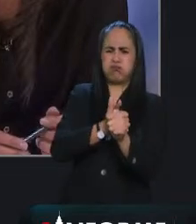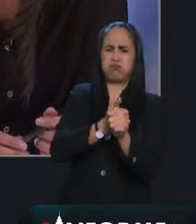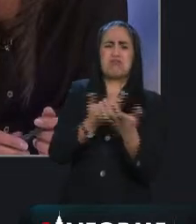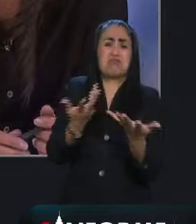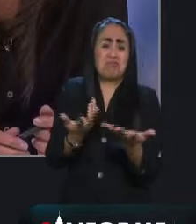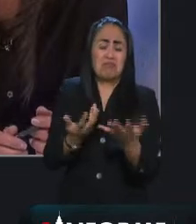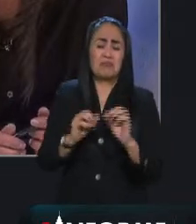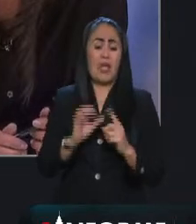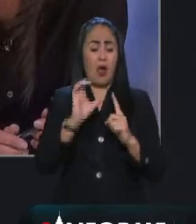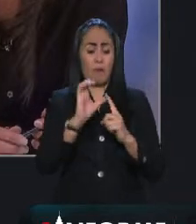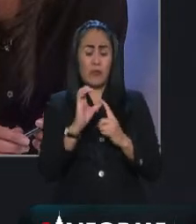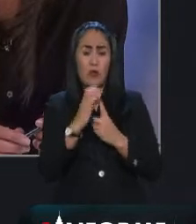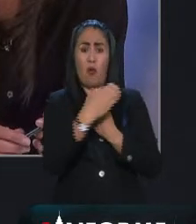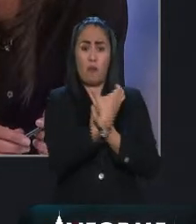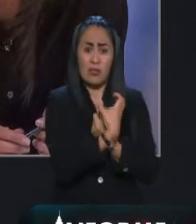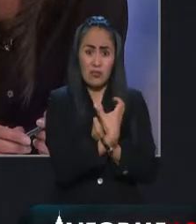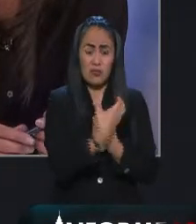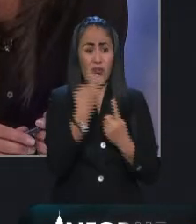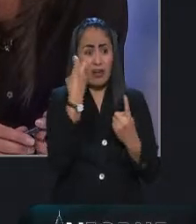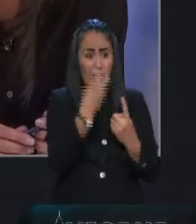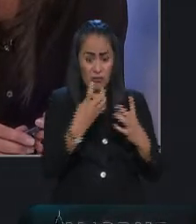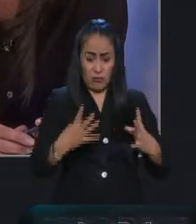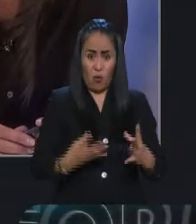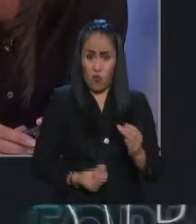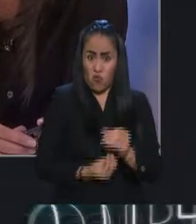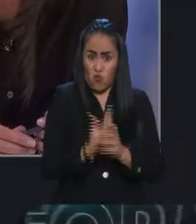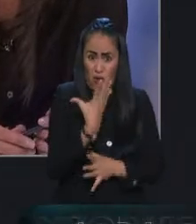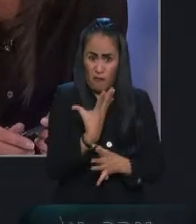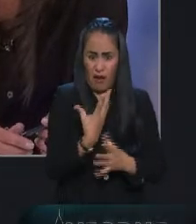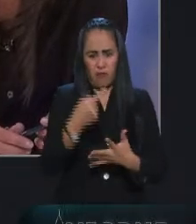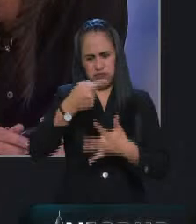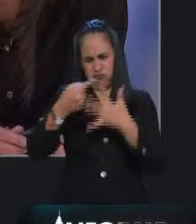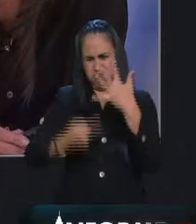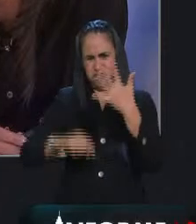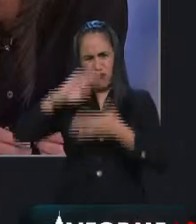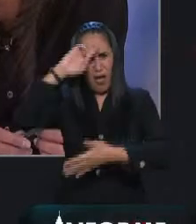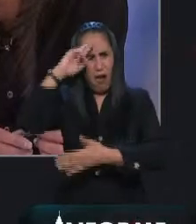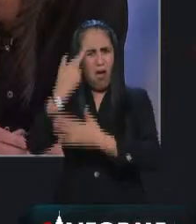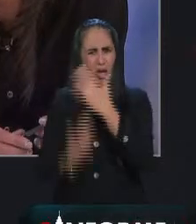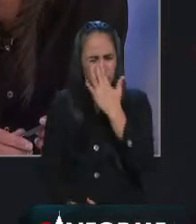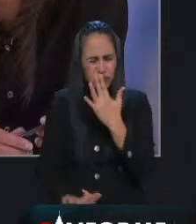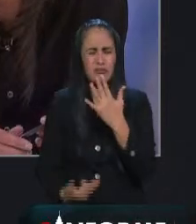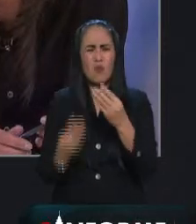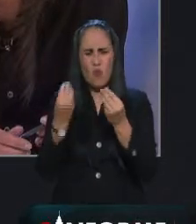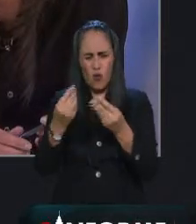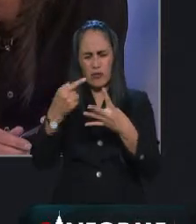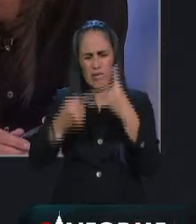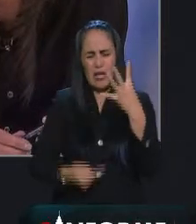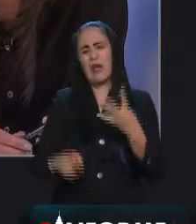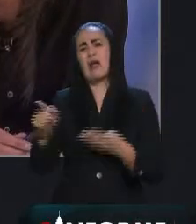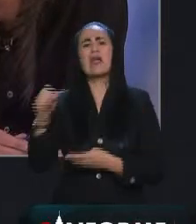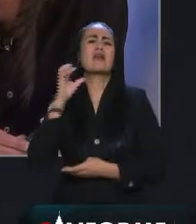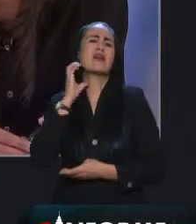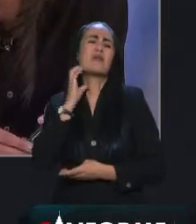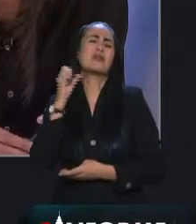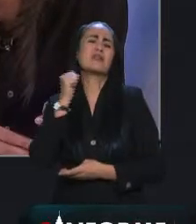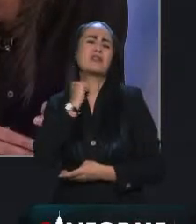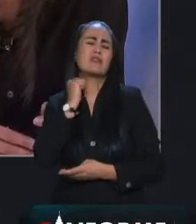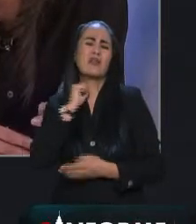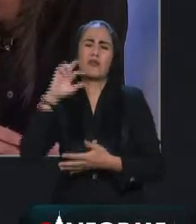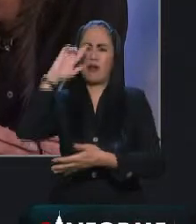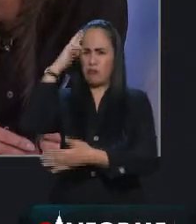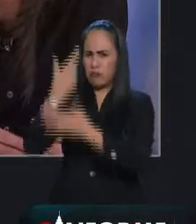comisión a todas luces es violenta muchas cosas, violenta también la proporcionalidad del grupo parlamentario. Hay un